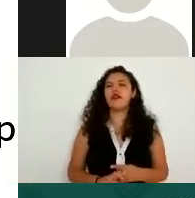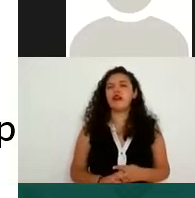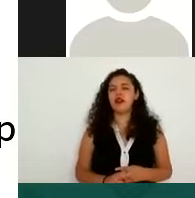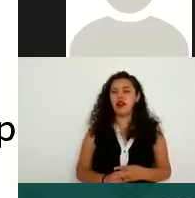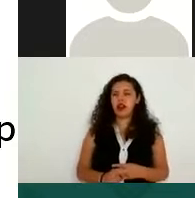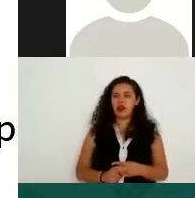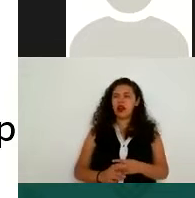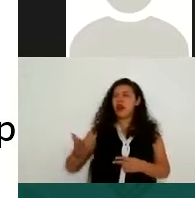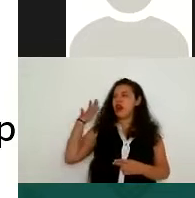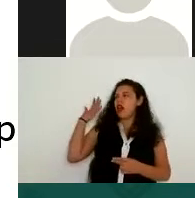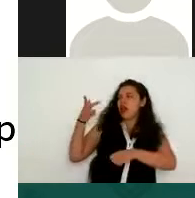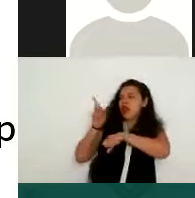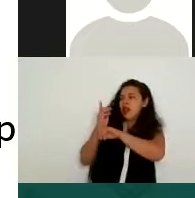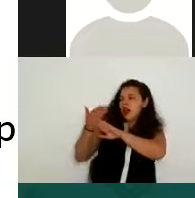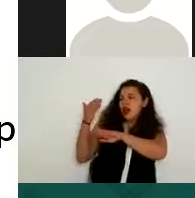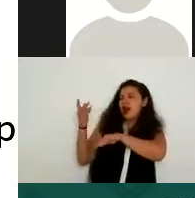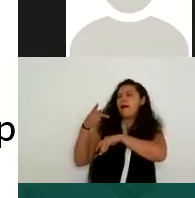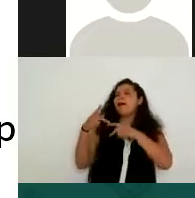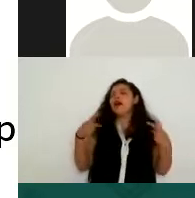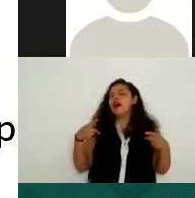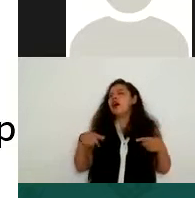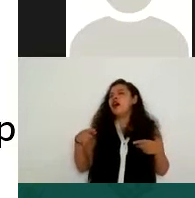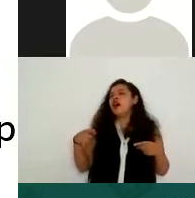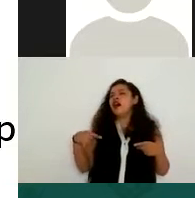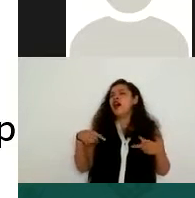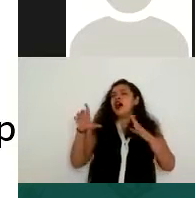precisamente una persona me envió un currículum